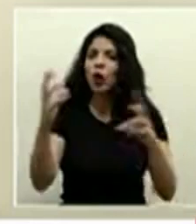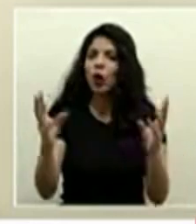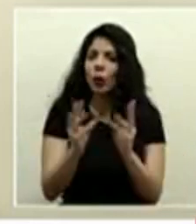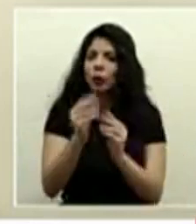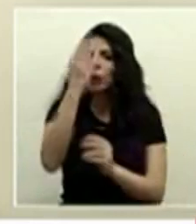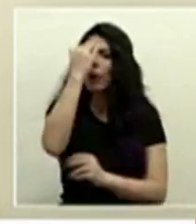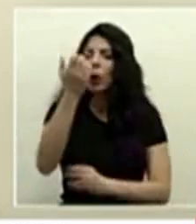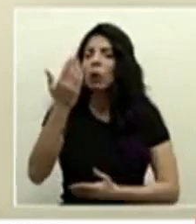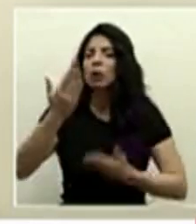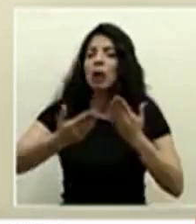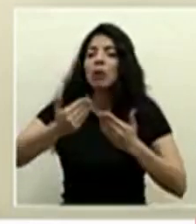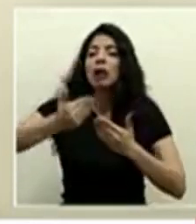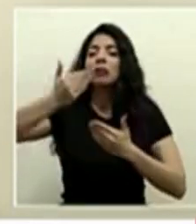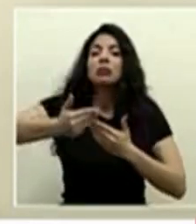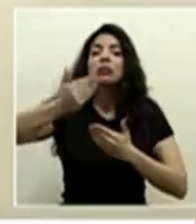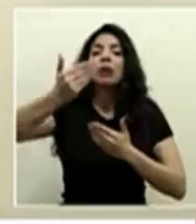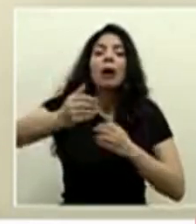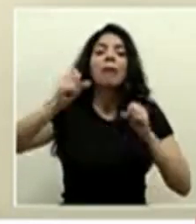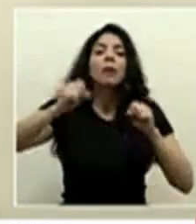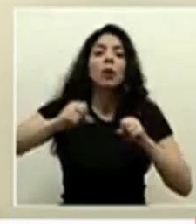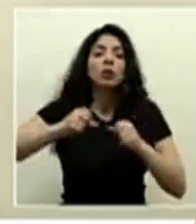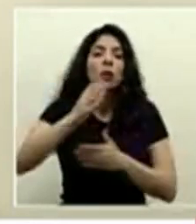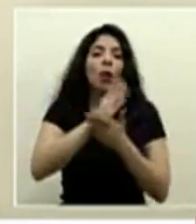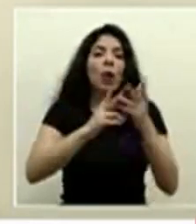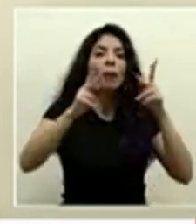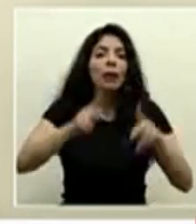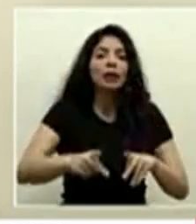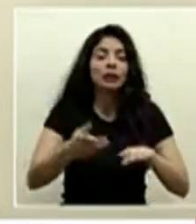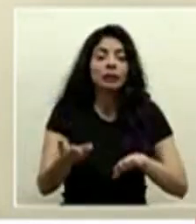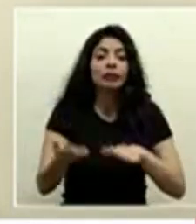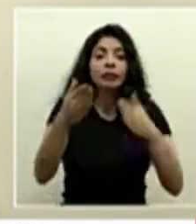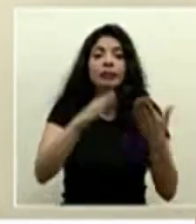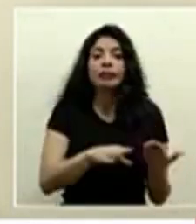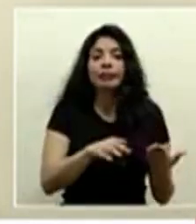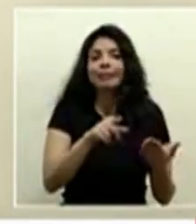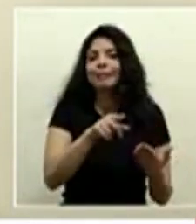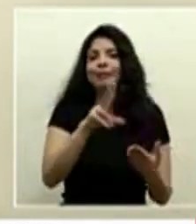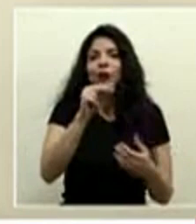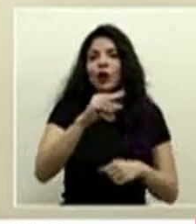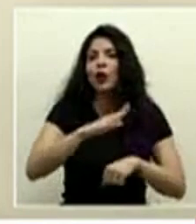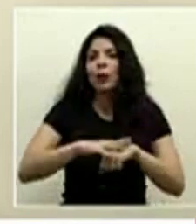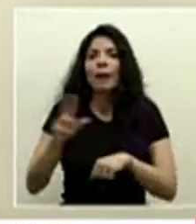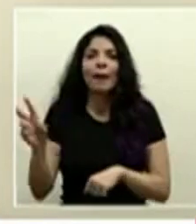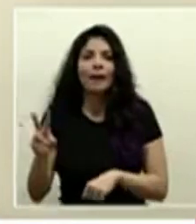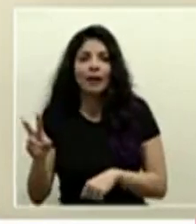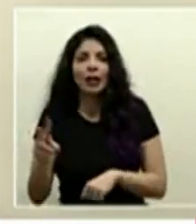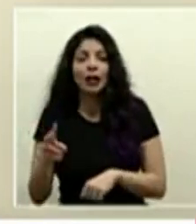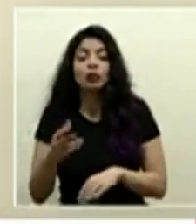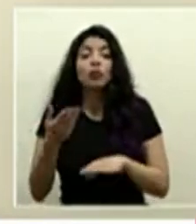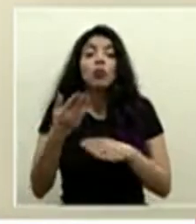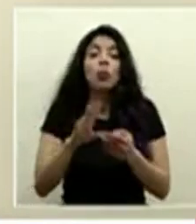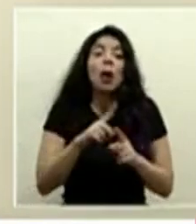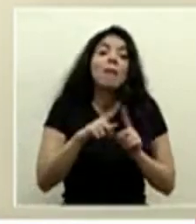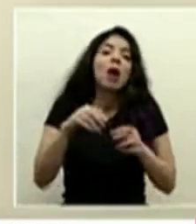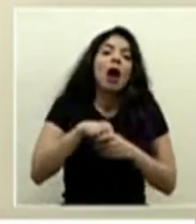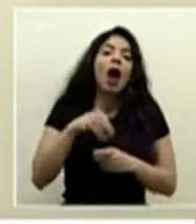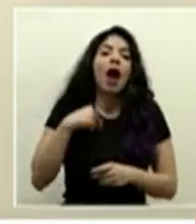podríamos eventualmente tener algunos fallecimientos que no son necesariamente por el virus sino que mueren con el virus